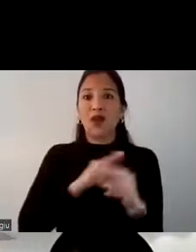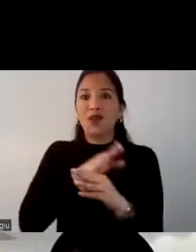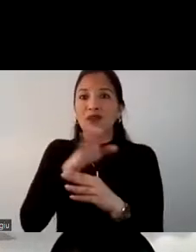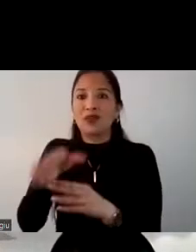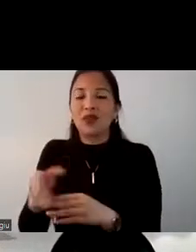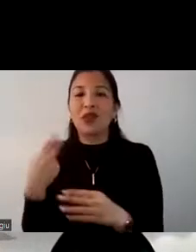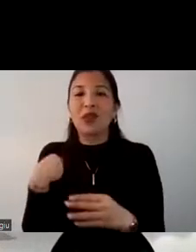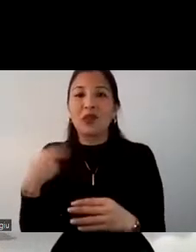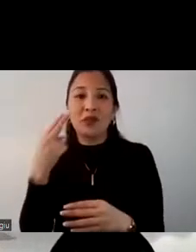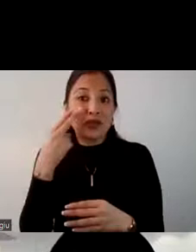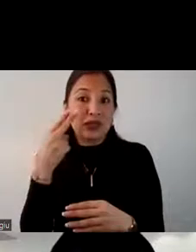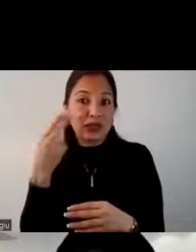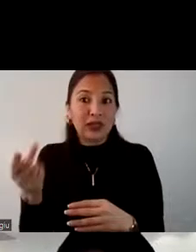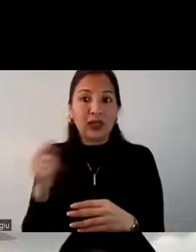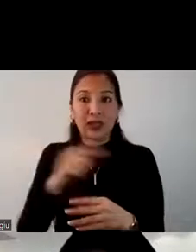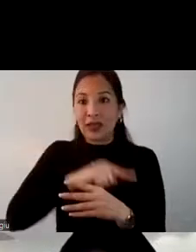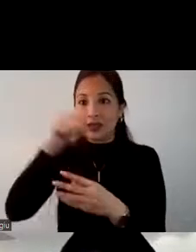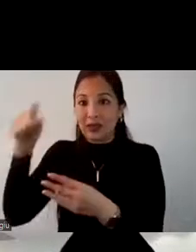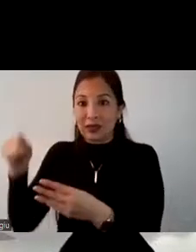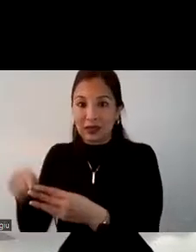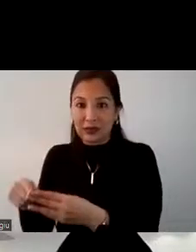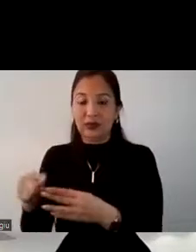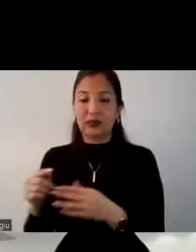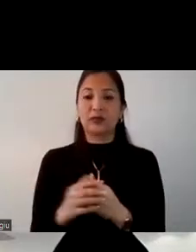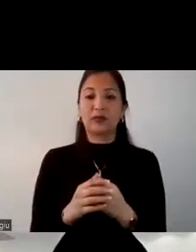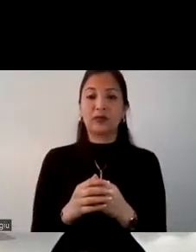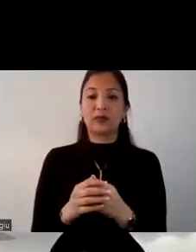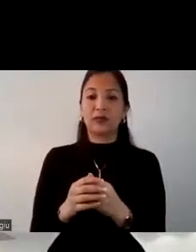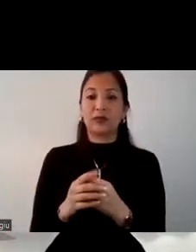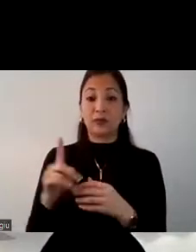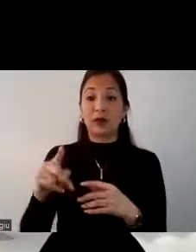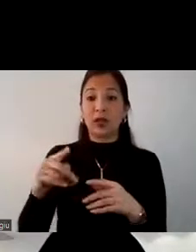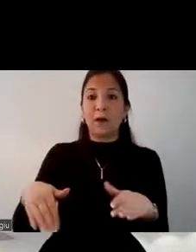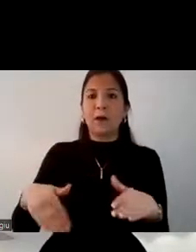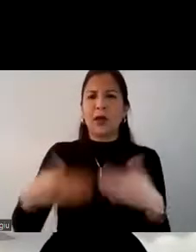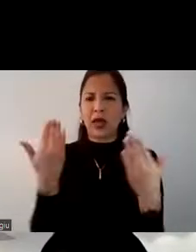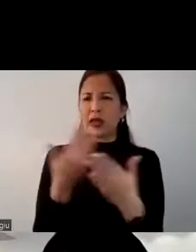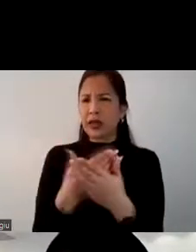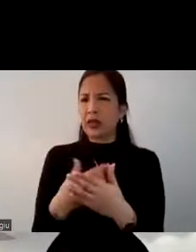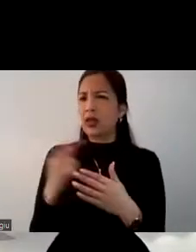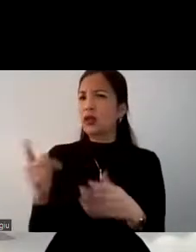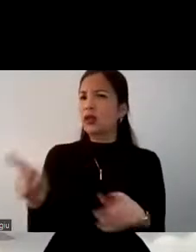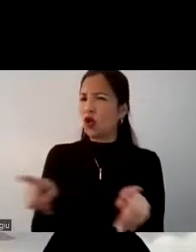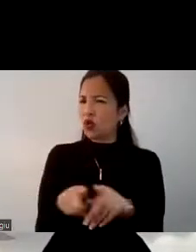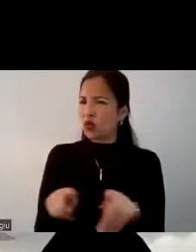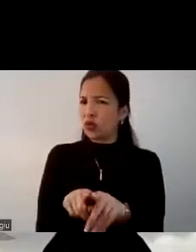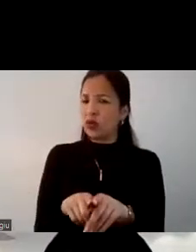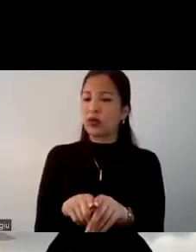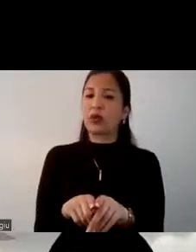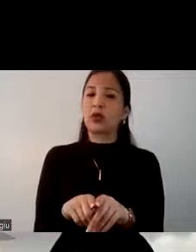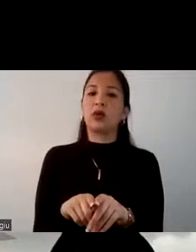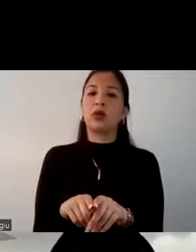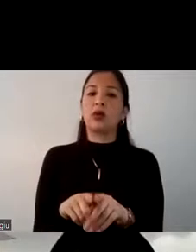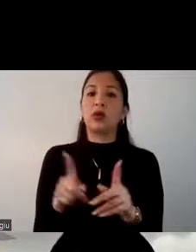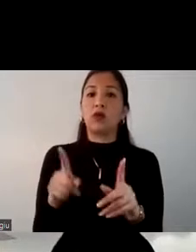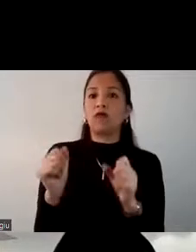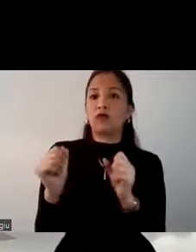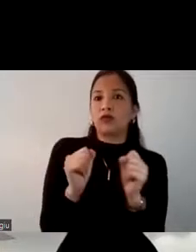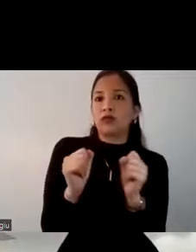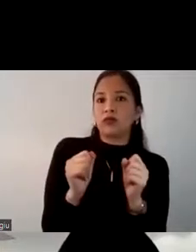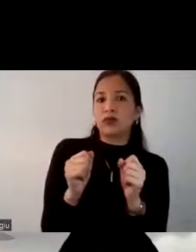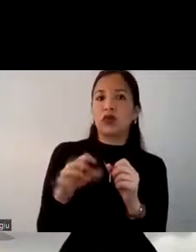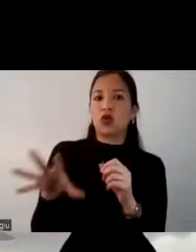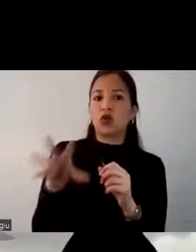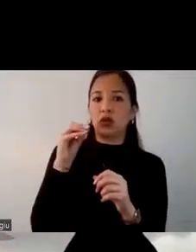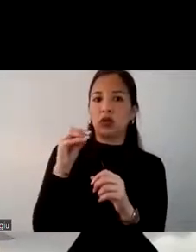visitar, en el lugar de destino. Y esto también es otra de las barreras que aún se siguen manteniendo porque aún existe el temor de ese posible